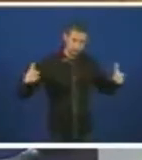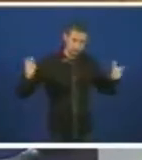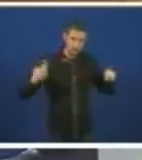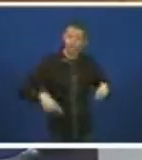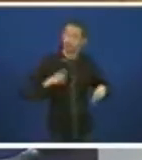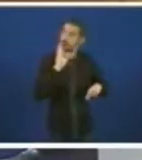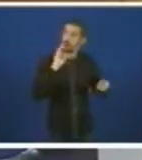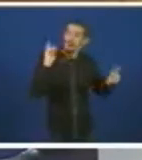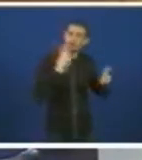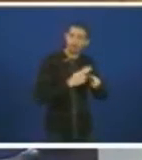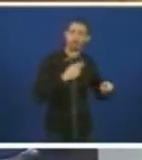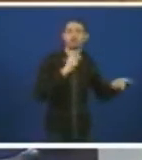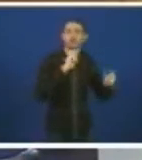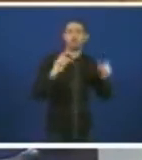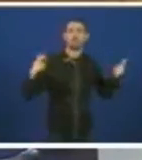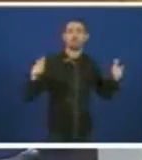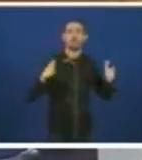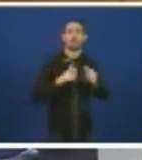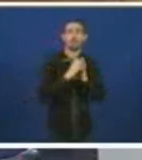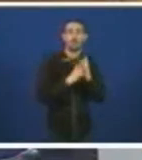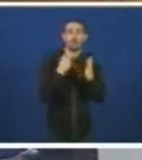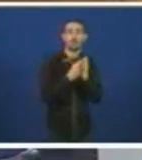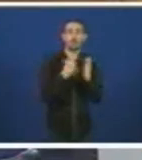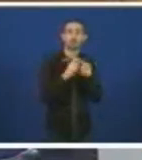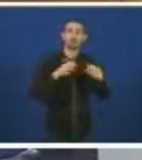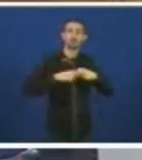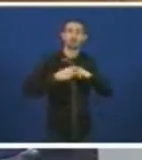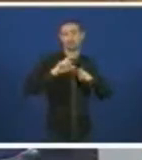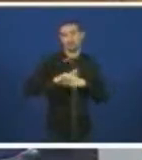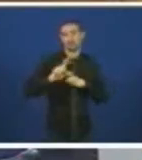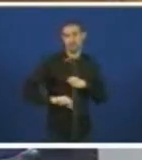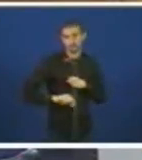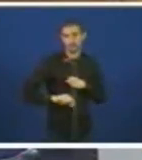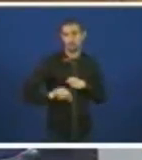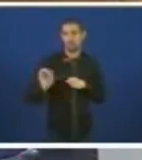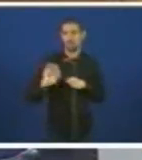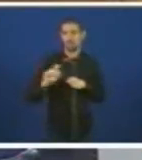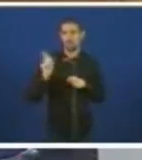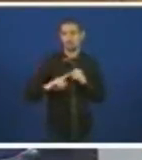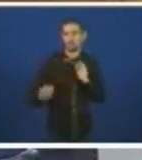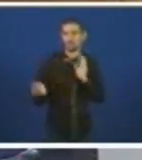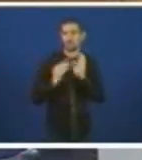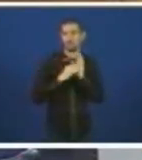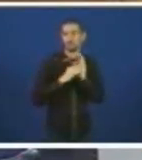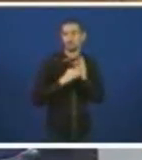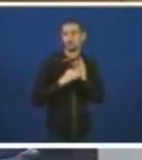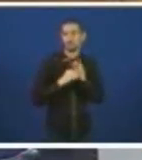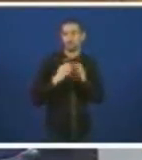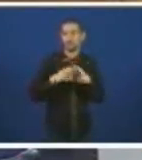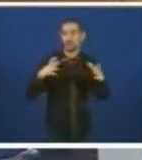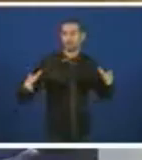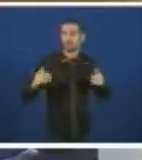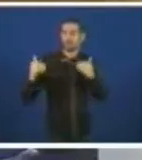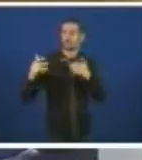baixar o que está o custe por tarxeta nos ergas? Incluirá o compromiso de adiación? Moitas Bonza. Moitas